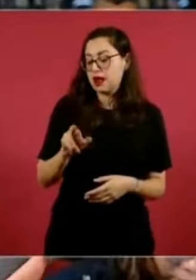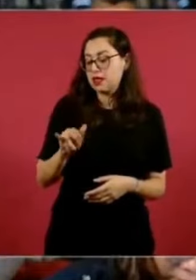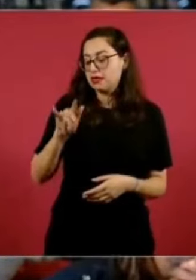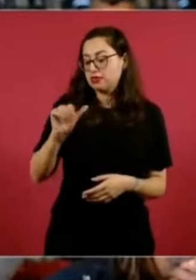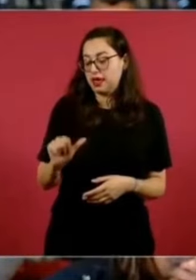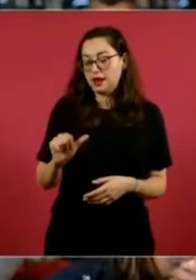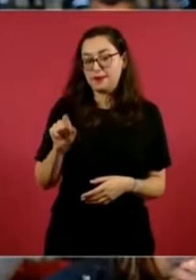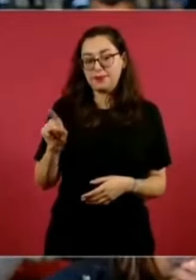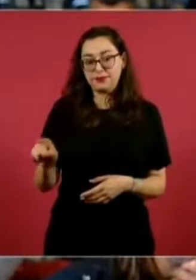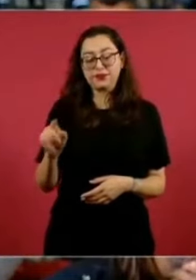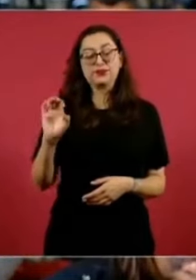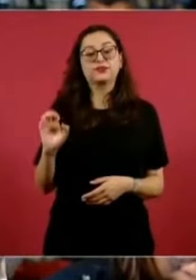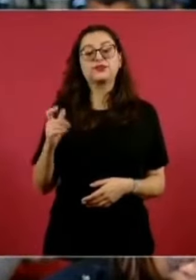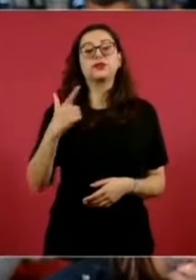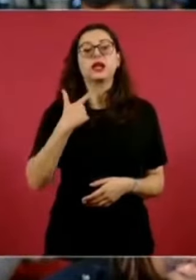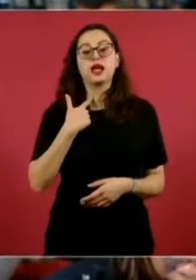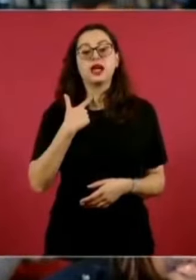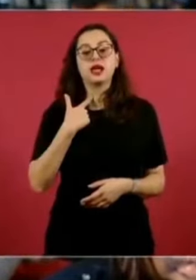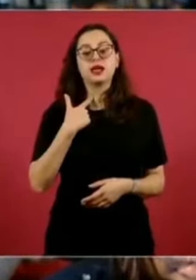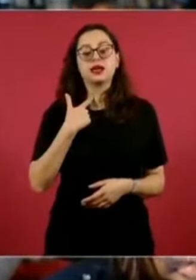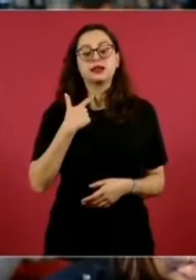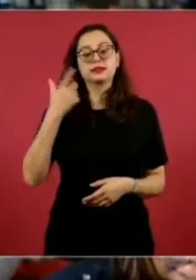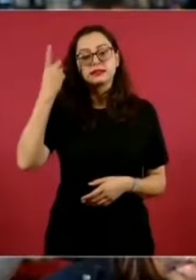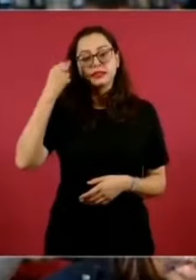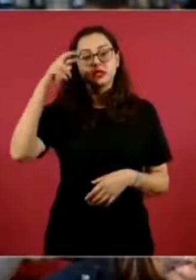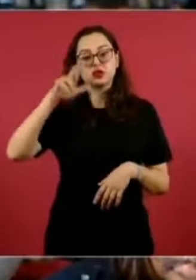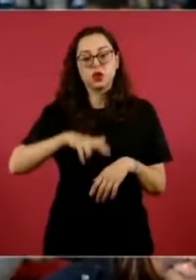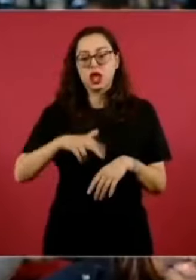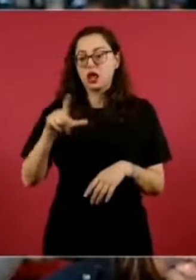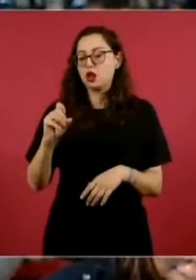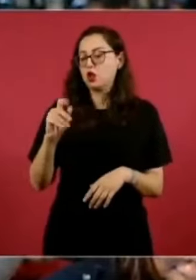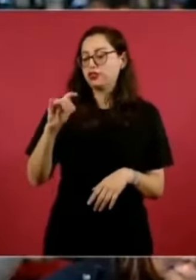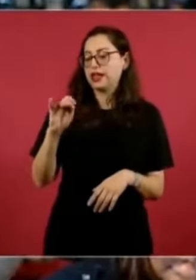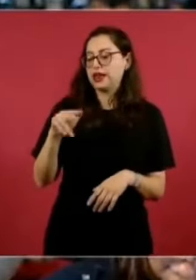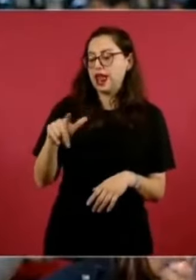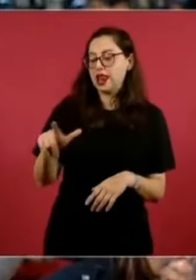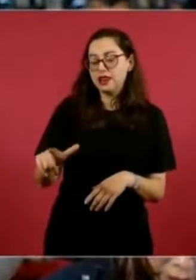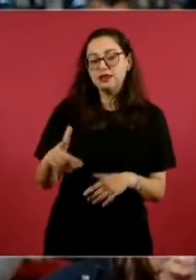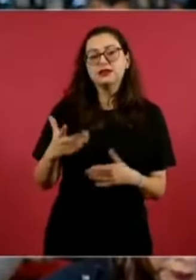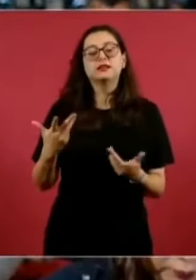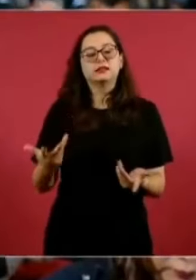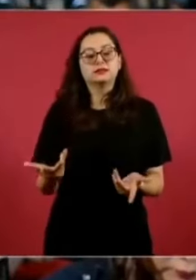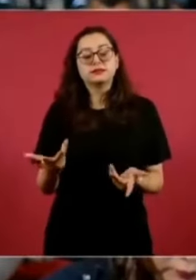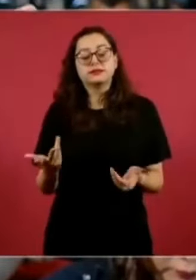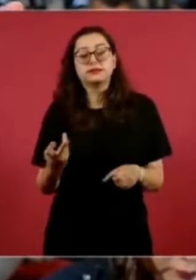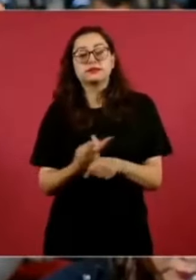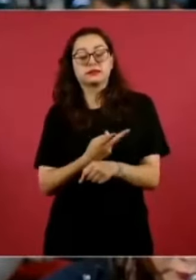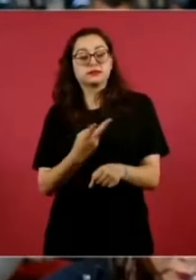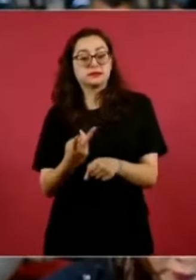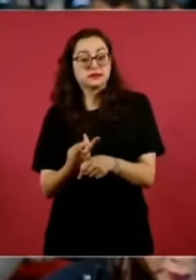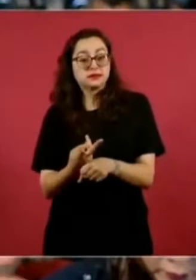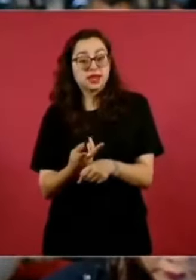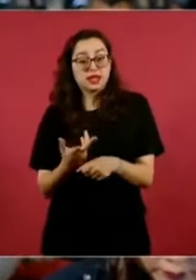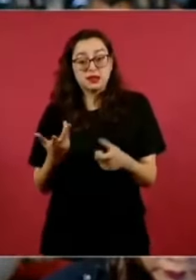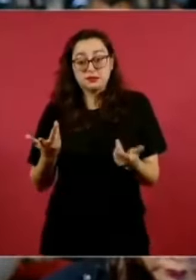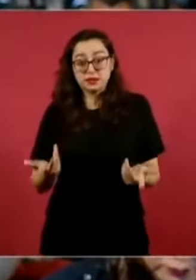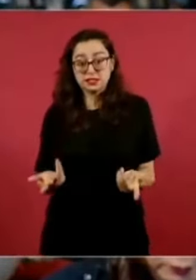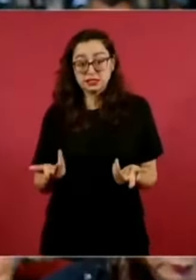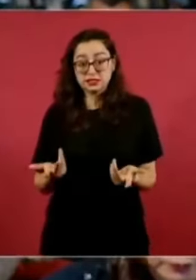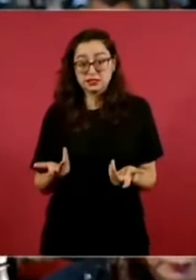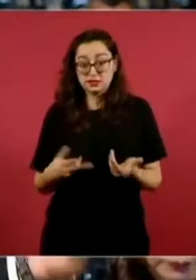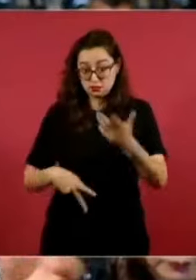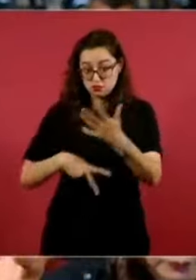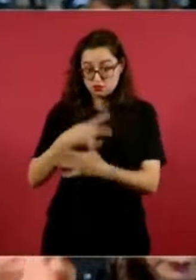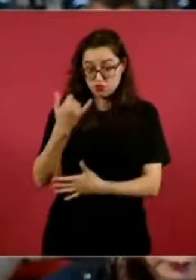exdirectora de la Lotería Nacional, que la vimos varias veces aquí. Preguntarle un poco a este tema, Presidente, si se va a abordar el